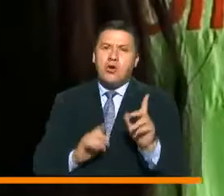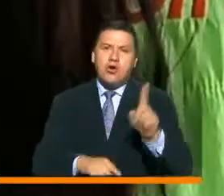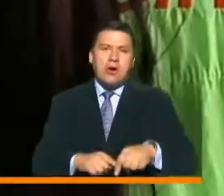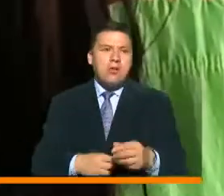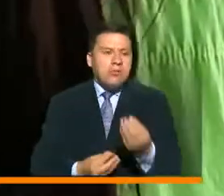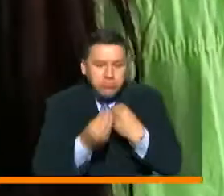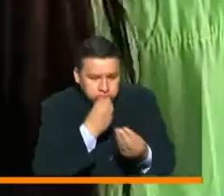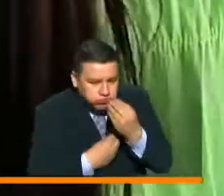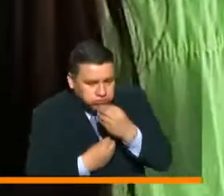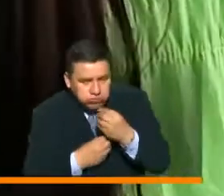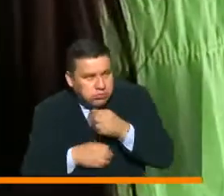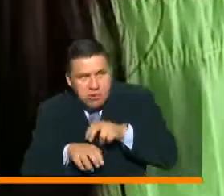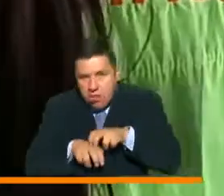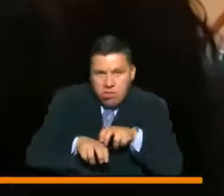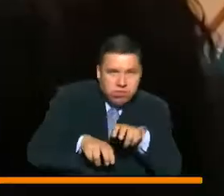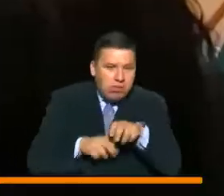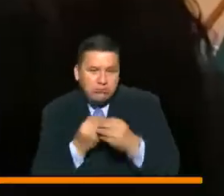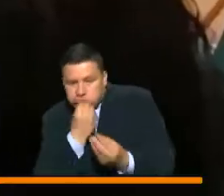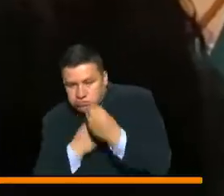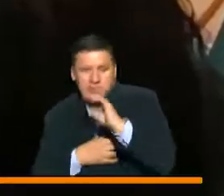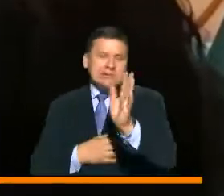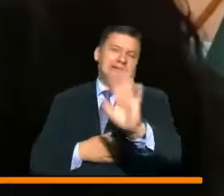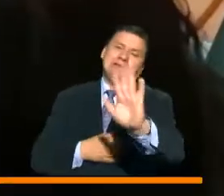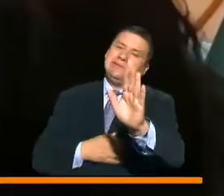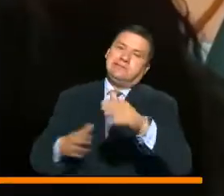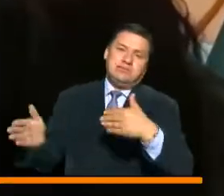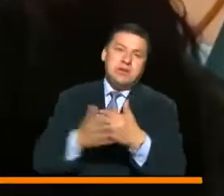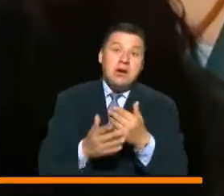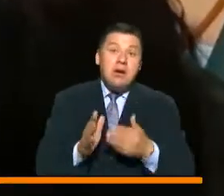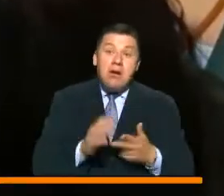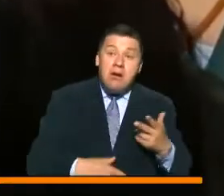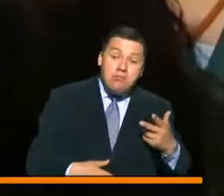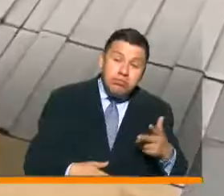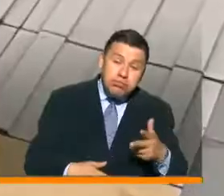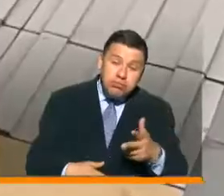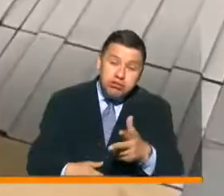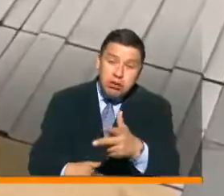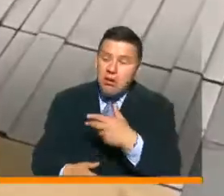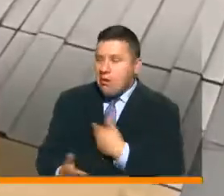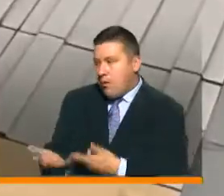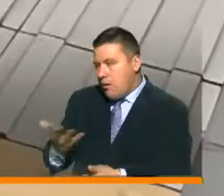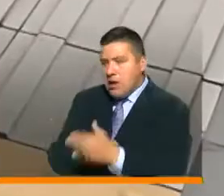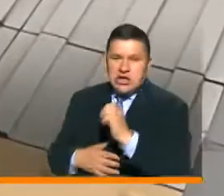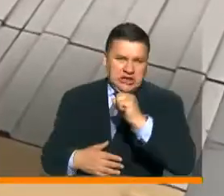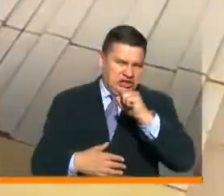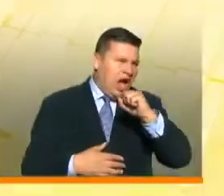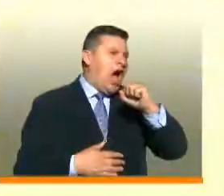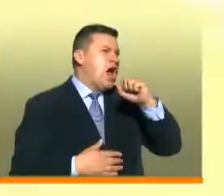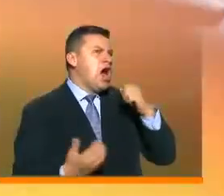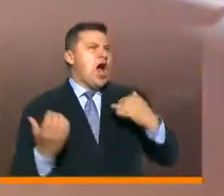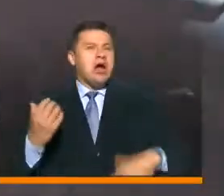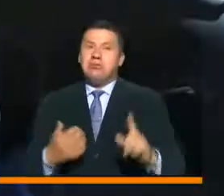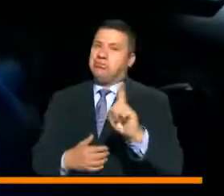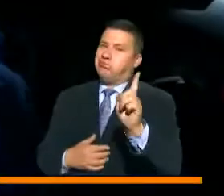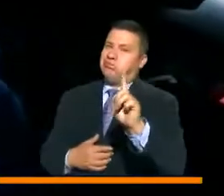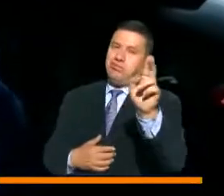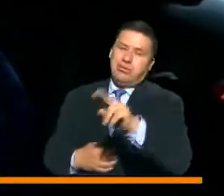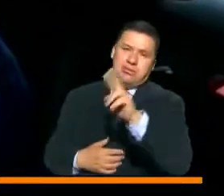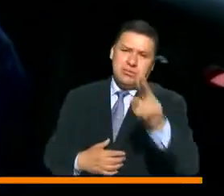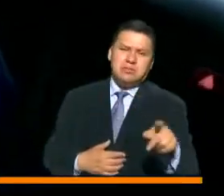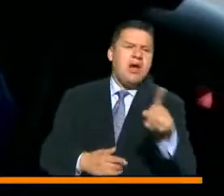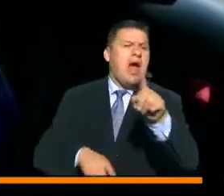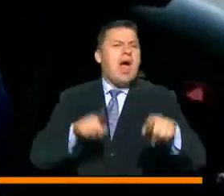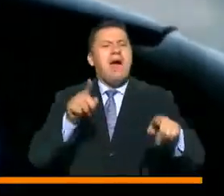consumir alimentos ni bebidas y en la medida de lo posible realizar los viajes sin interacciones, como cantar o hablar. A los conductores,